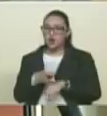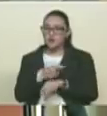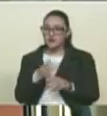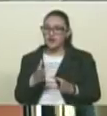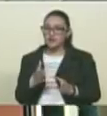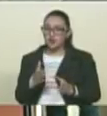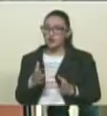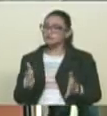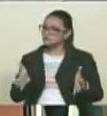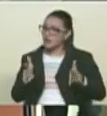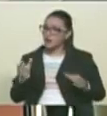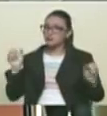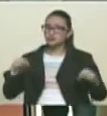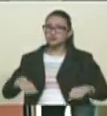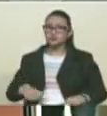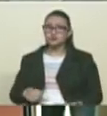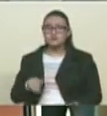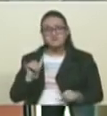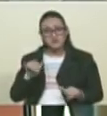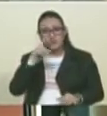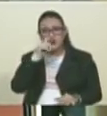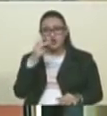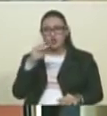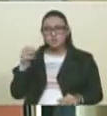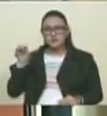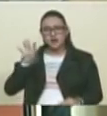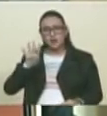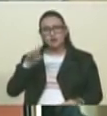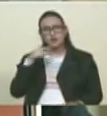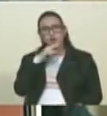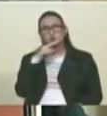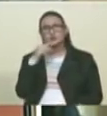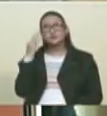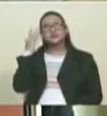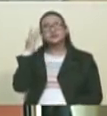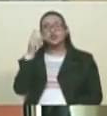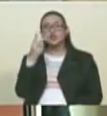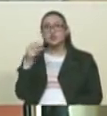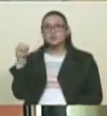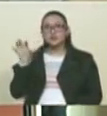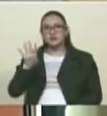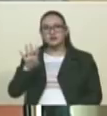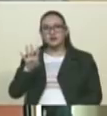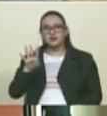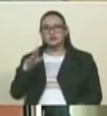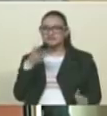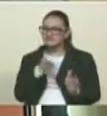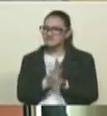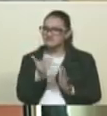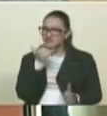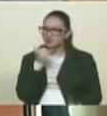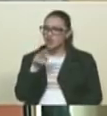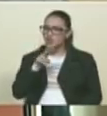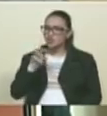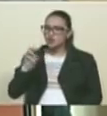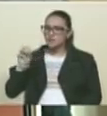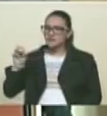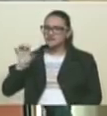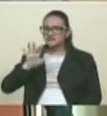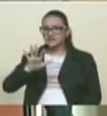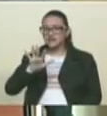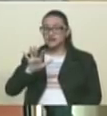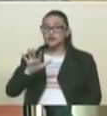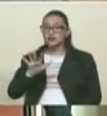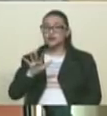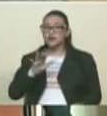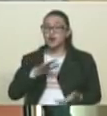dimos una paliza. En el mismo año 2004, creo que fue octubre del año 2004. ¿Qué pasó en el 2005? Que con una excusa fútil, la